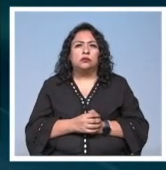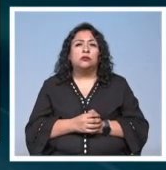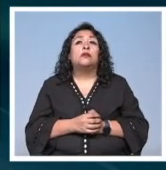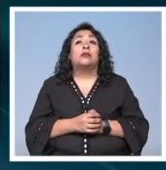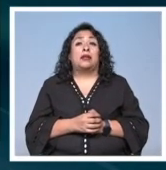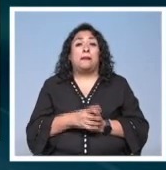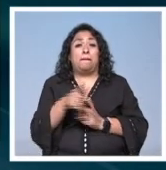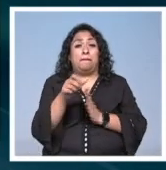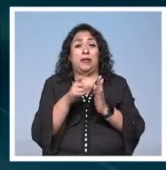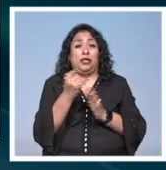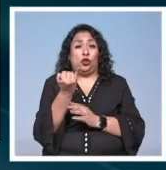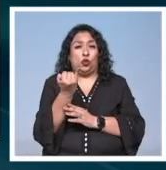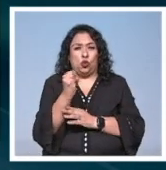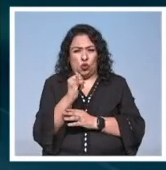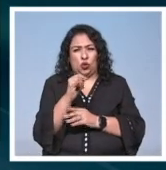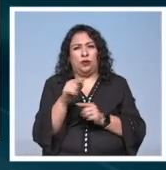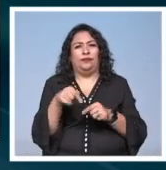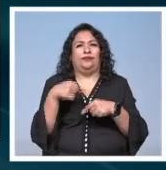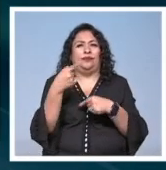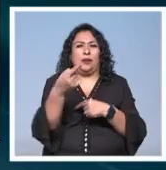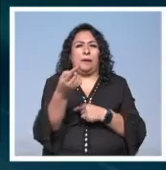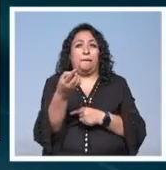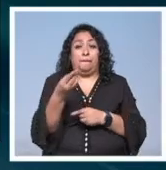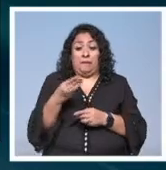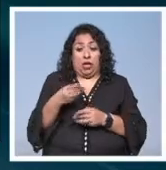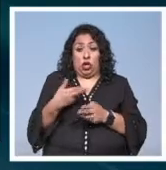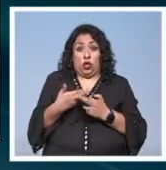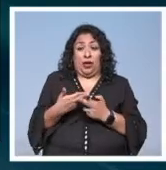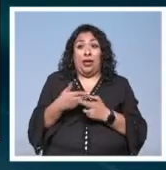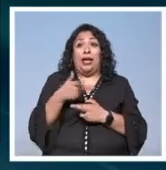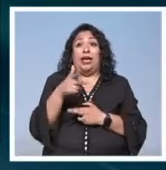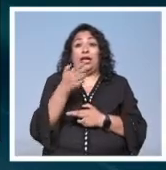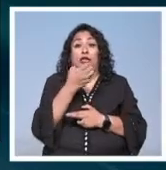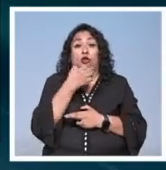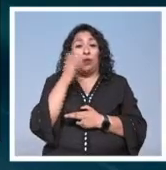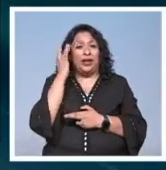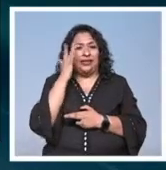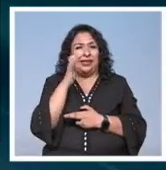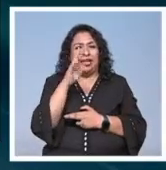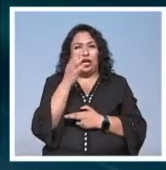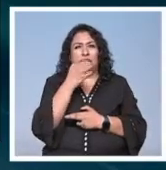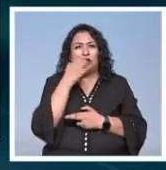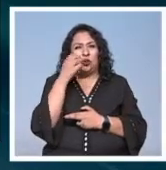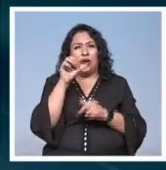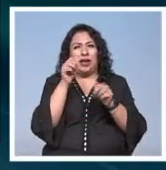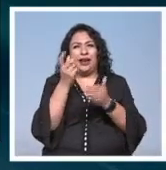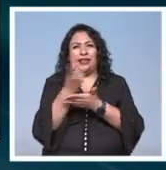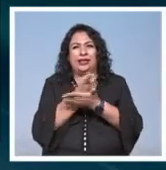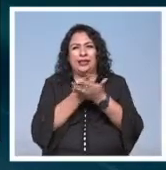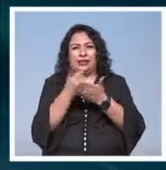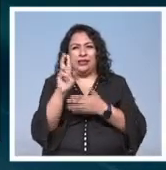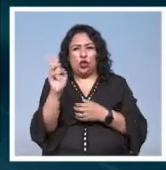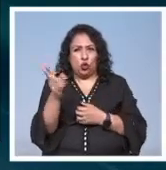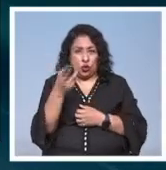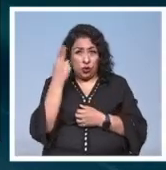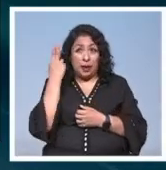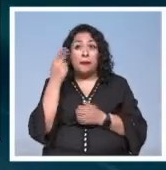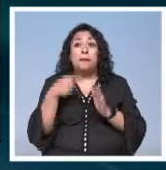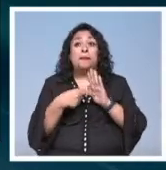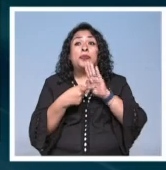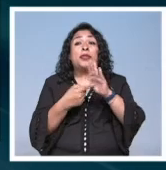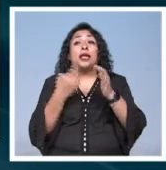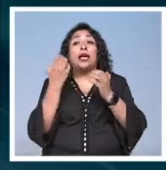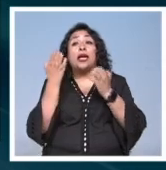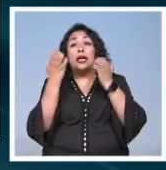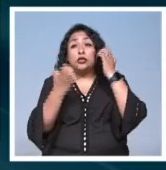Durante el mes de junio y lo que resta de mayo la Academia de San Carlos de la Facultad de Artes y Diseño de la UNAM presenta